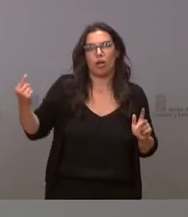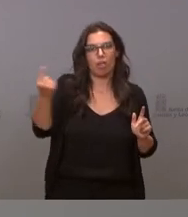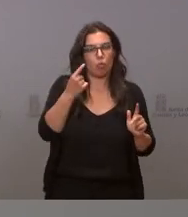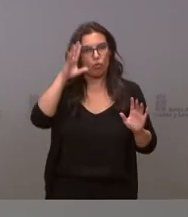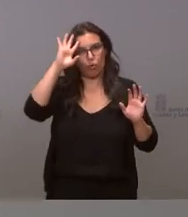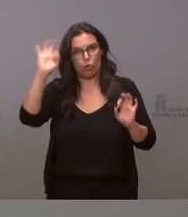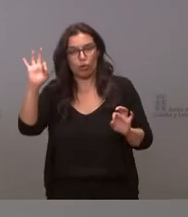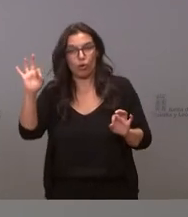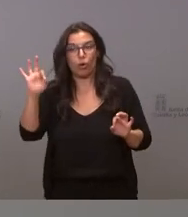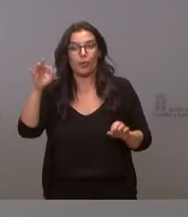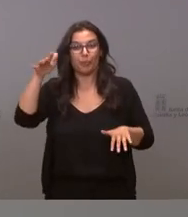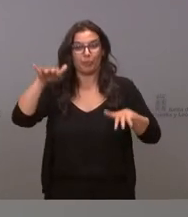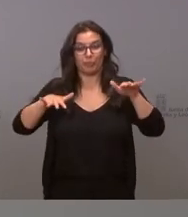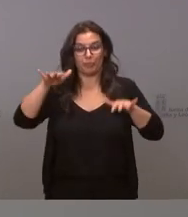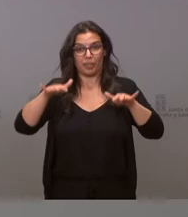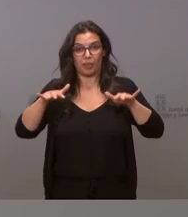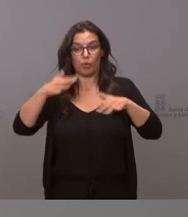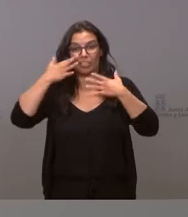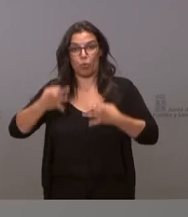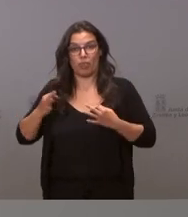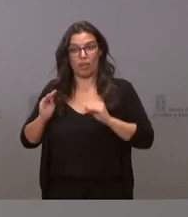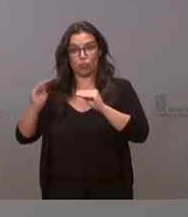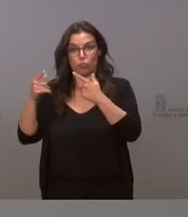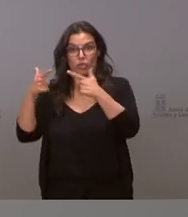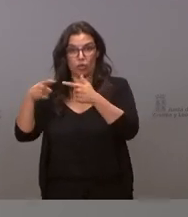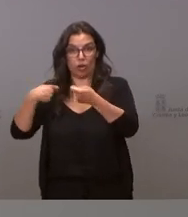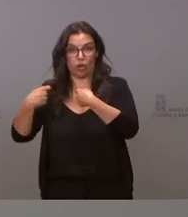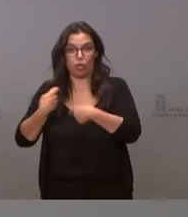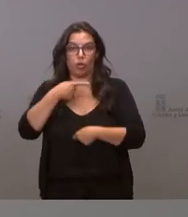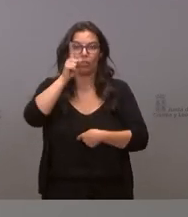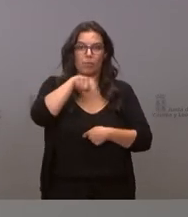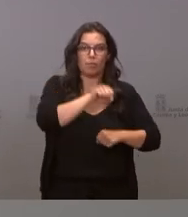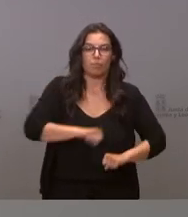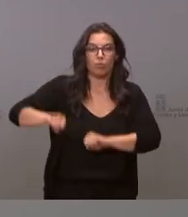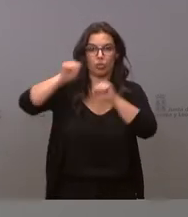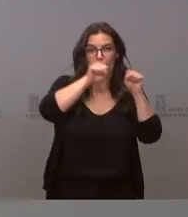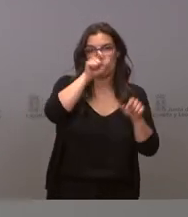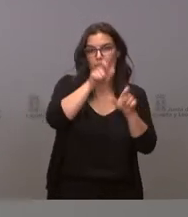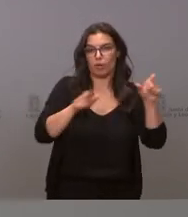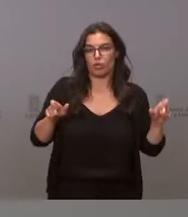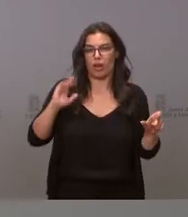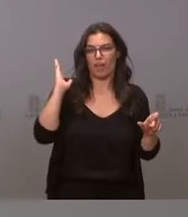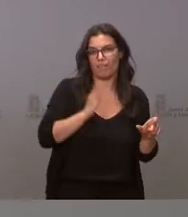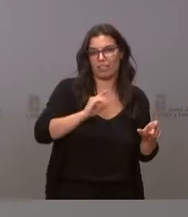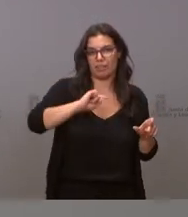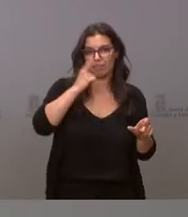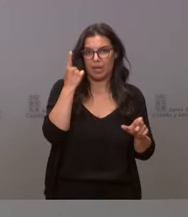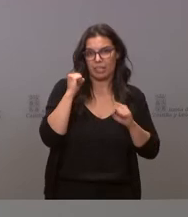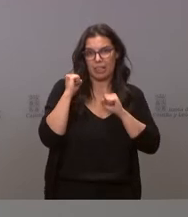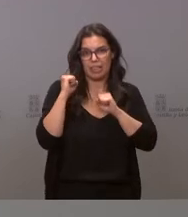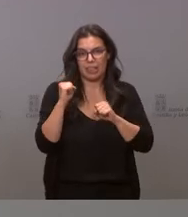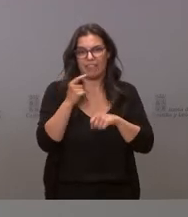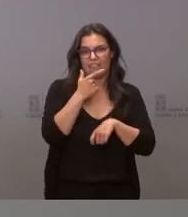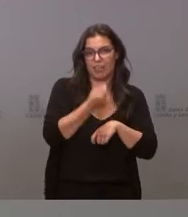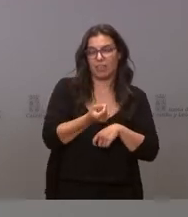decía ese equilibrio entre la seguridad jurídica para el sector y sobre todo la protección a los sectores más vulnerables de la población en la que yo creo que